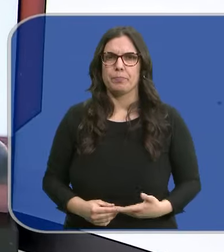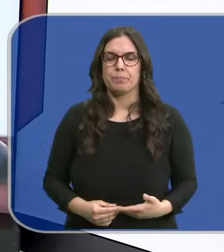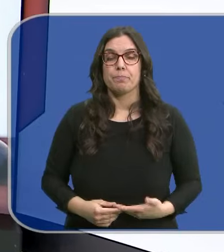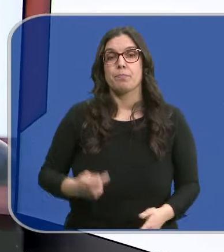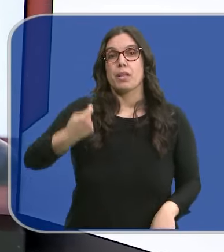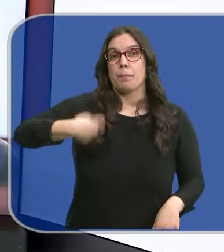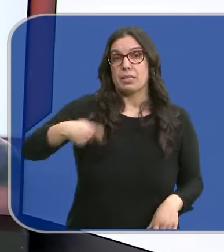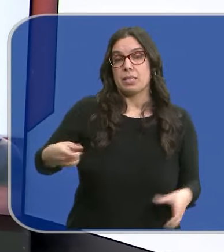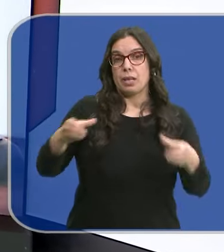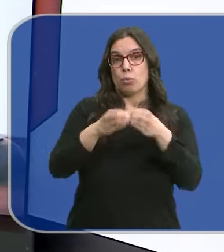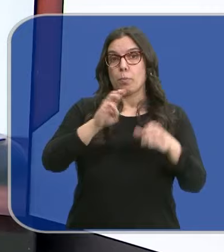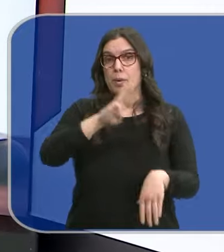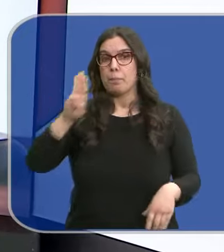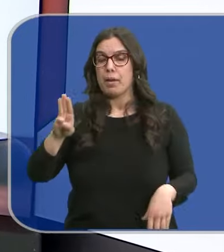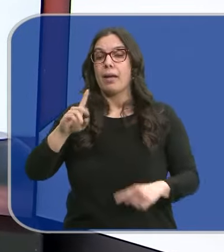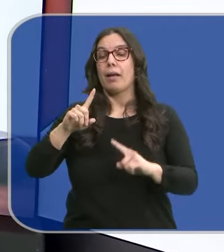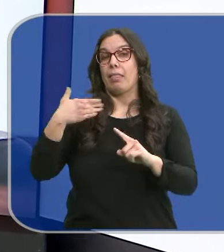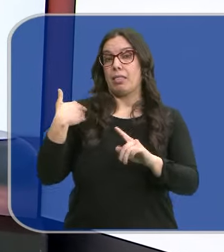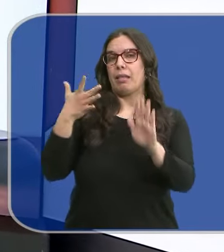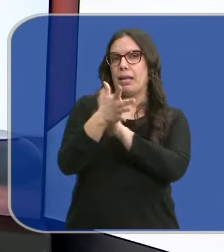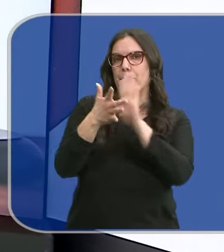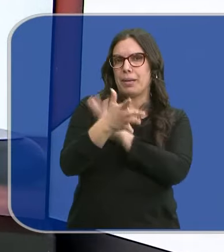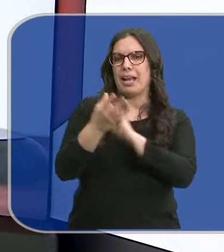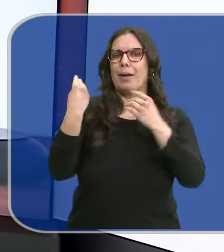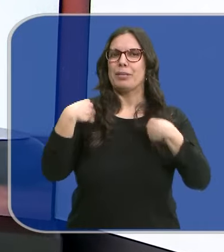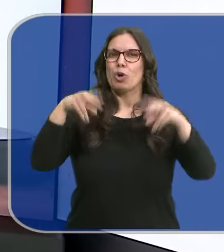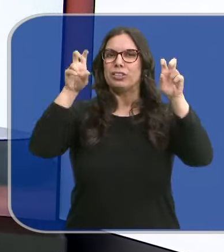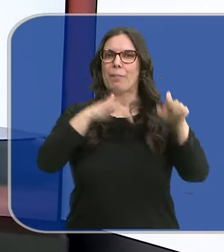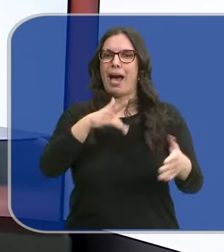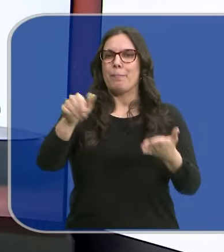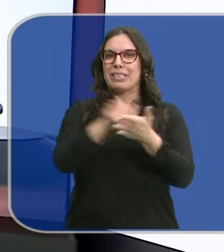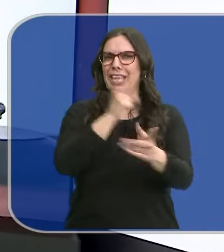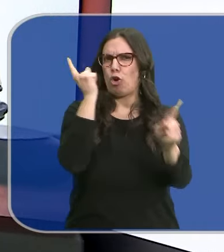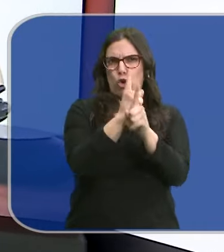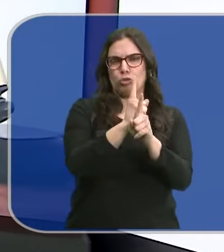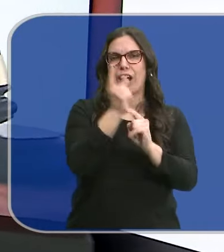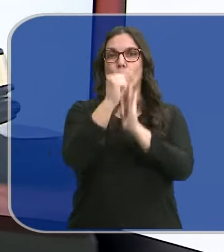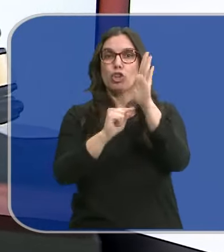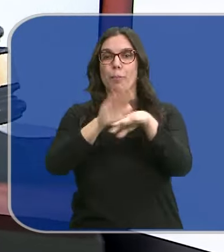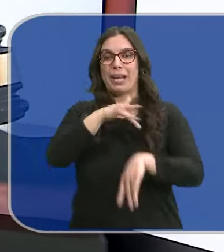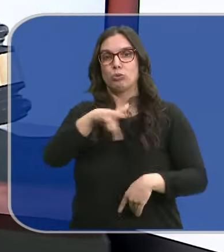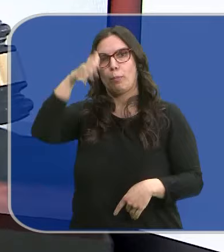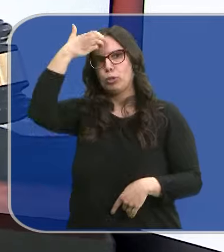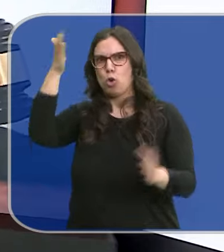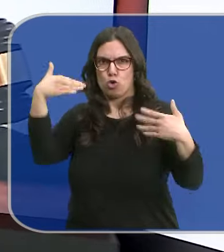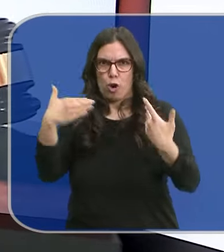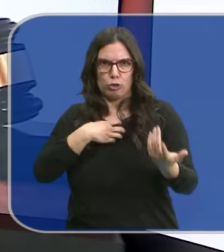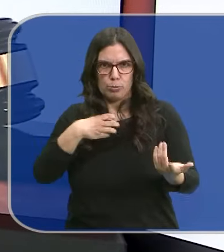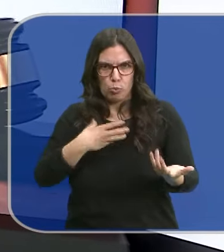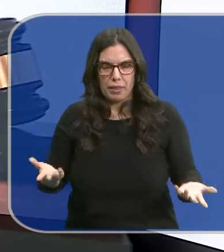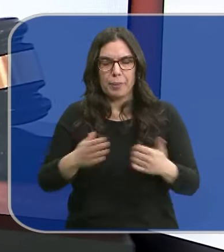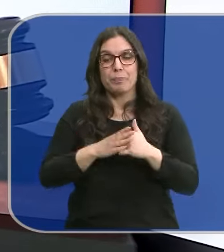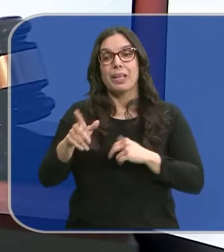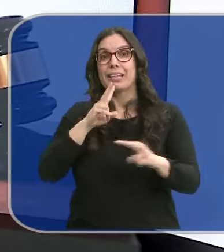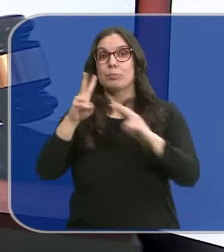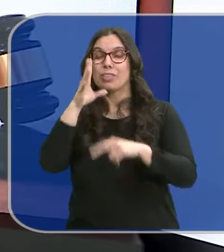El presidente del Partido Popular ha aclarado en las últimas horas que rechaza la amnistía y que no se dan las condiciones para indultar a Puigdemont. Respuesta de